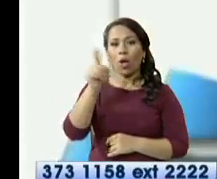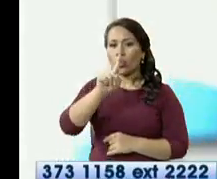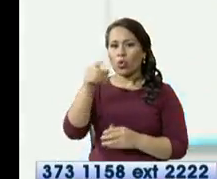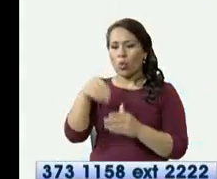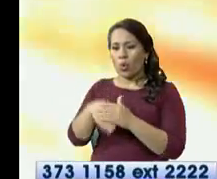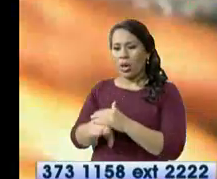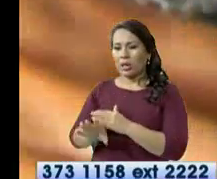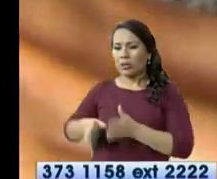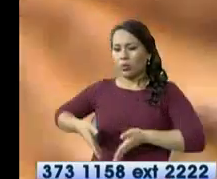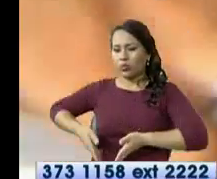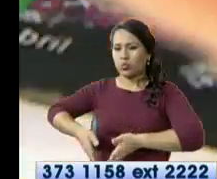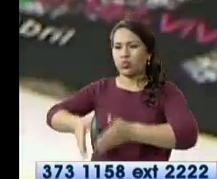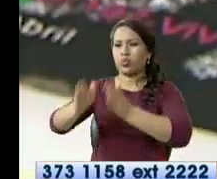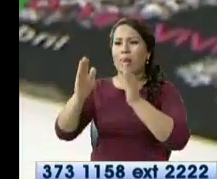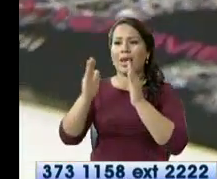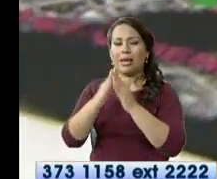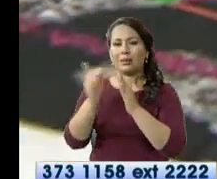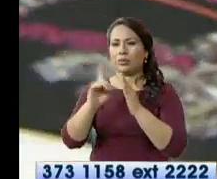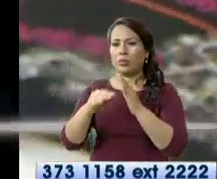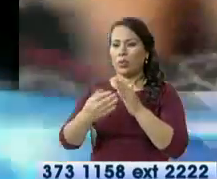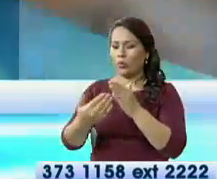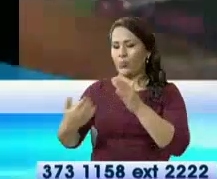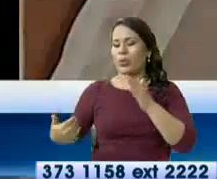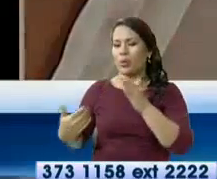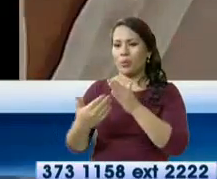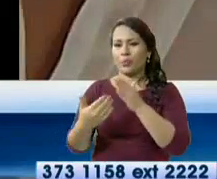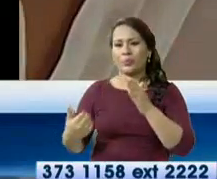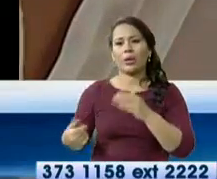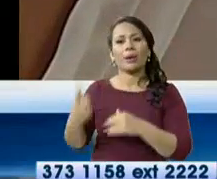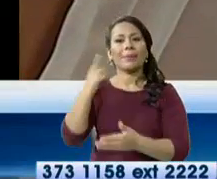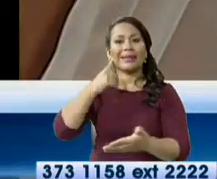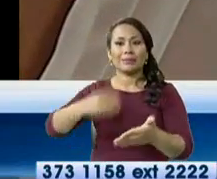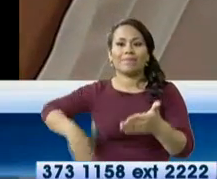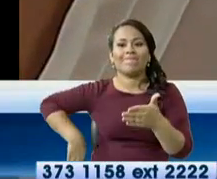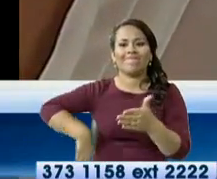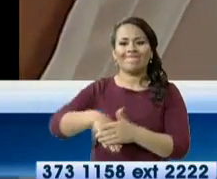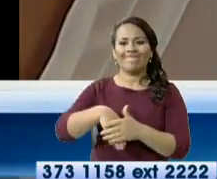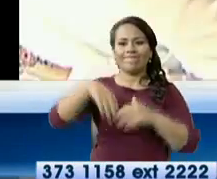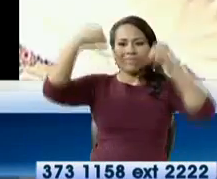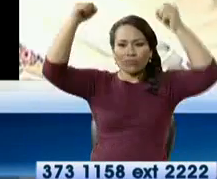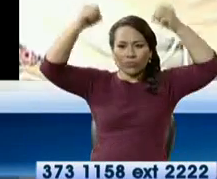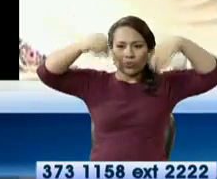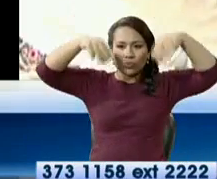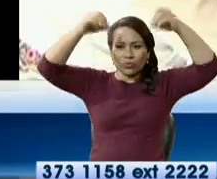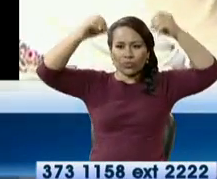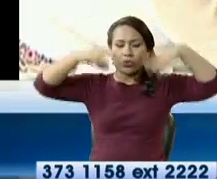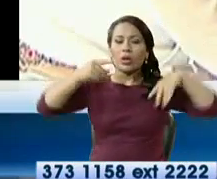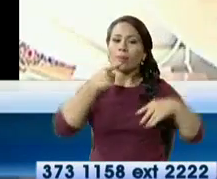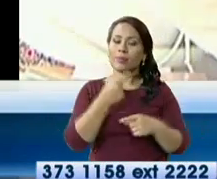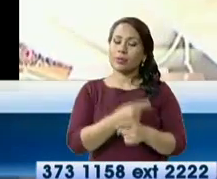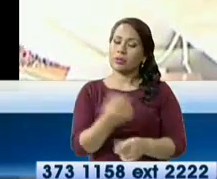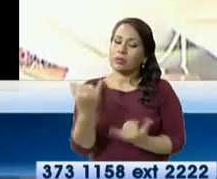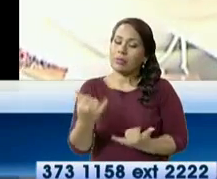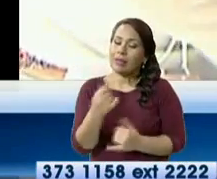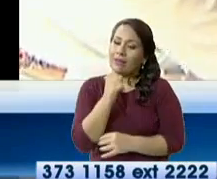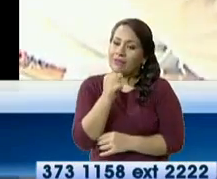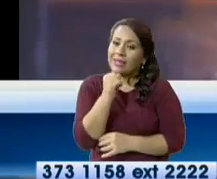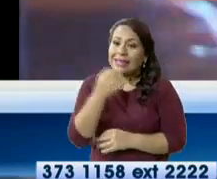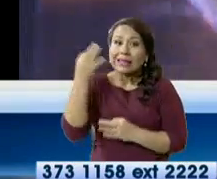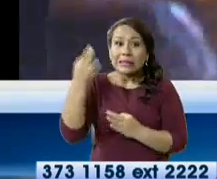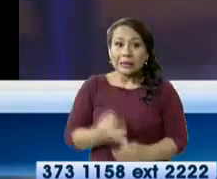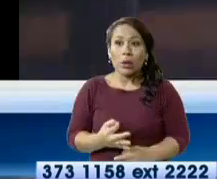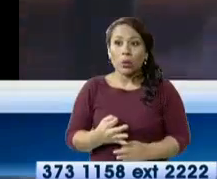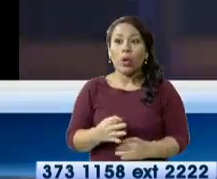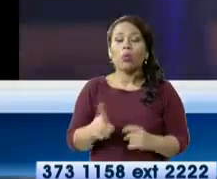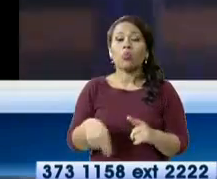por los sistemas. Así se espera mitigar el impacto de la estación lluviosa en Guayaquil, pero por ahora nada garantiza de que, con